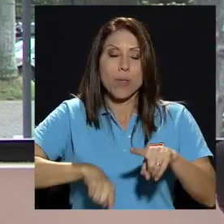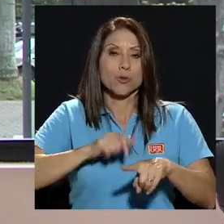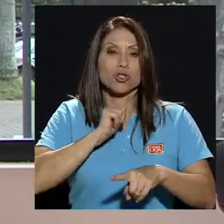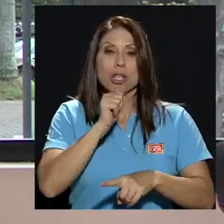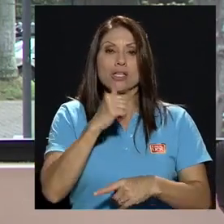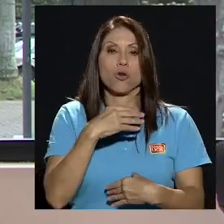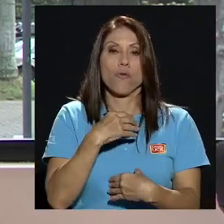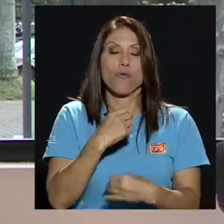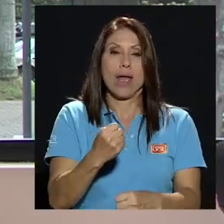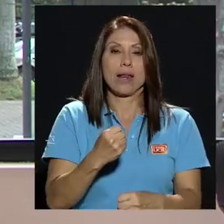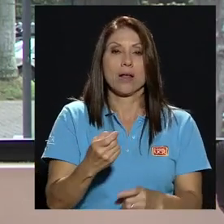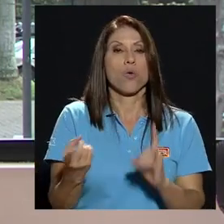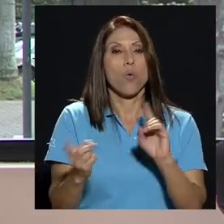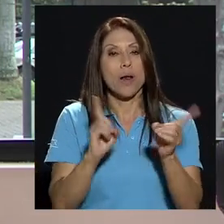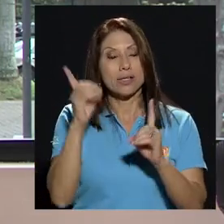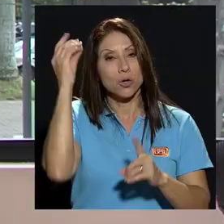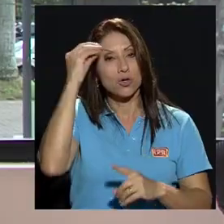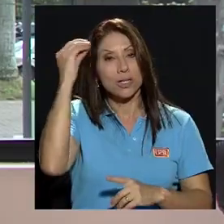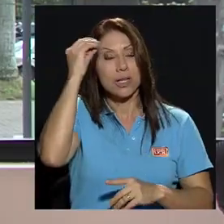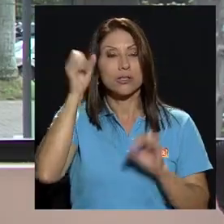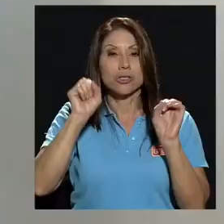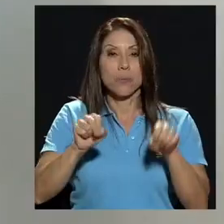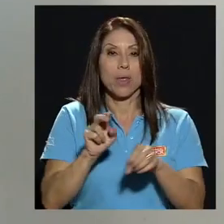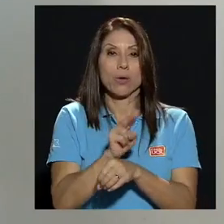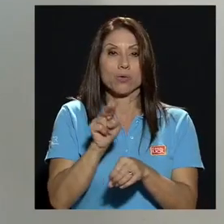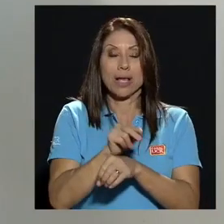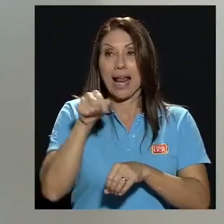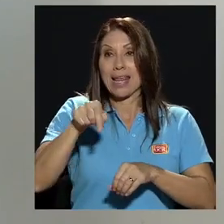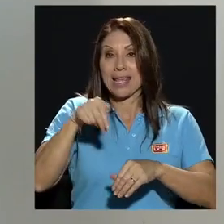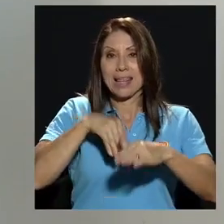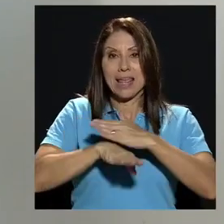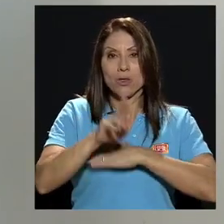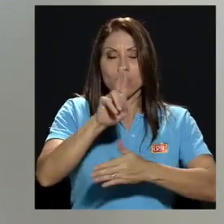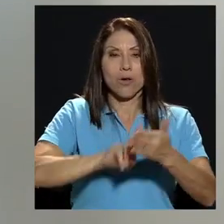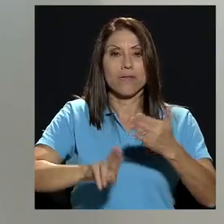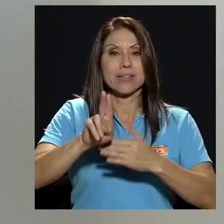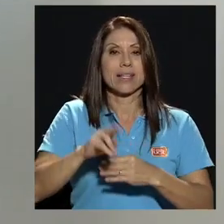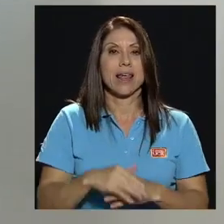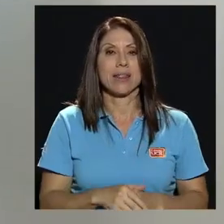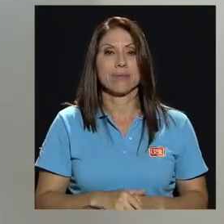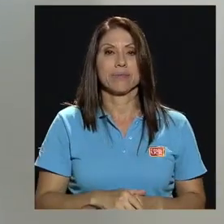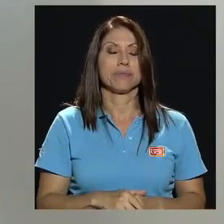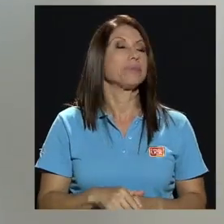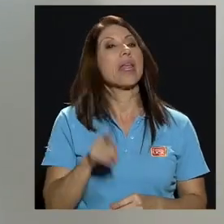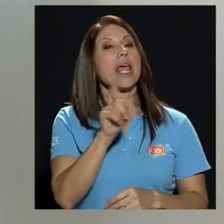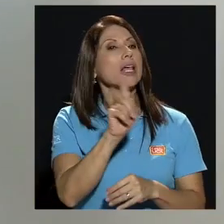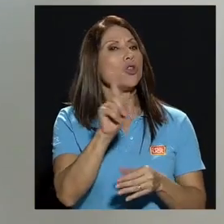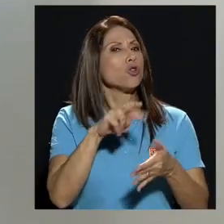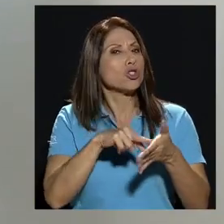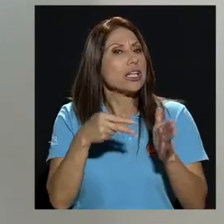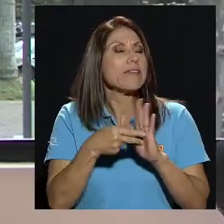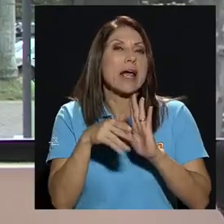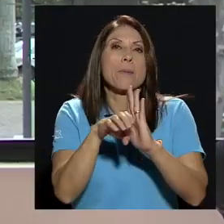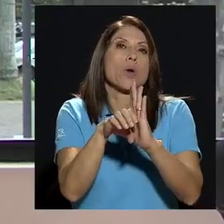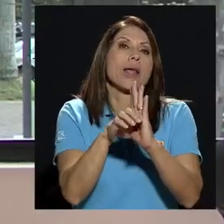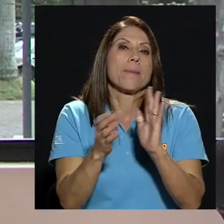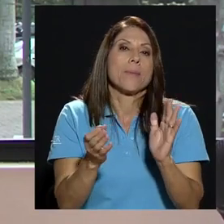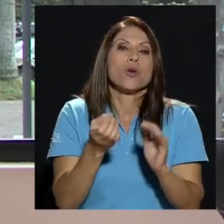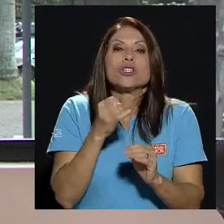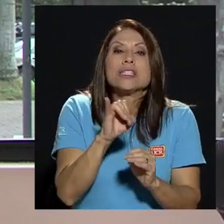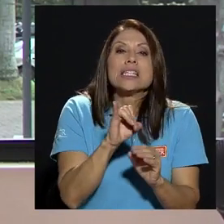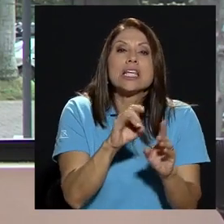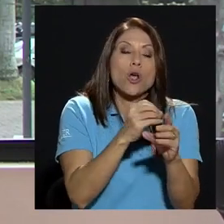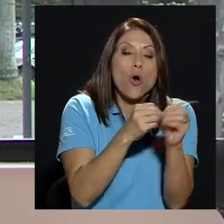de cuáles son los criterios que se pueden usar aquí dentro de la universidad esto no quita por ejemplo que si las instancias universitarias